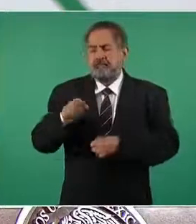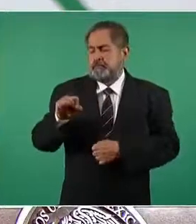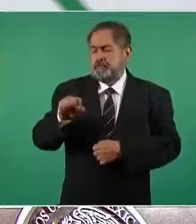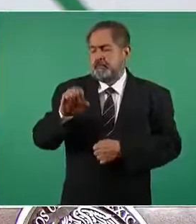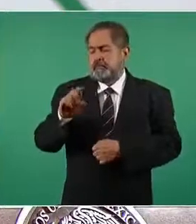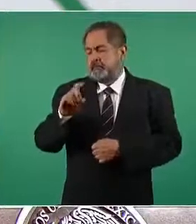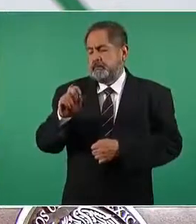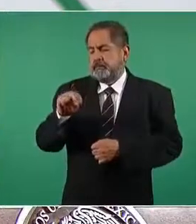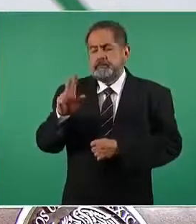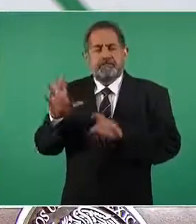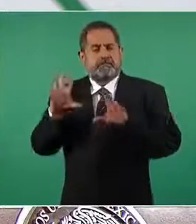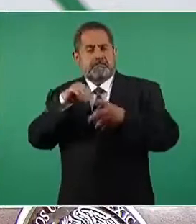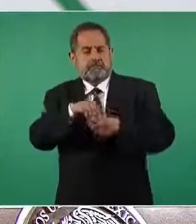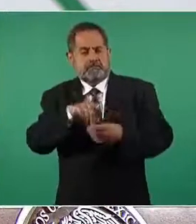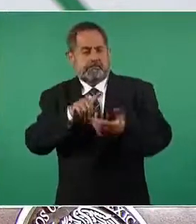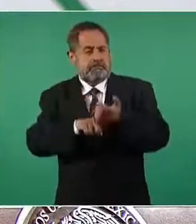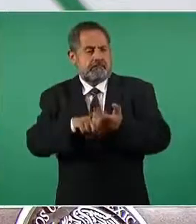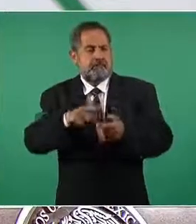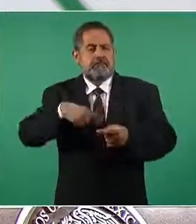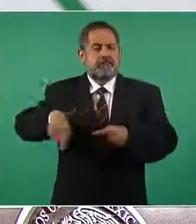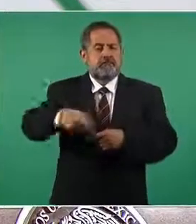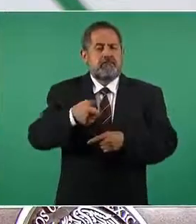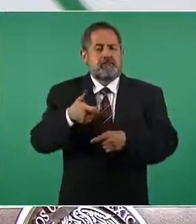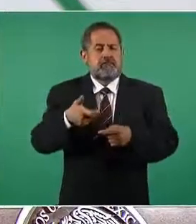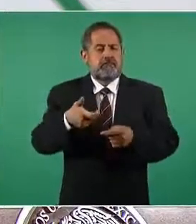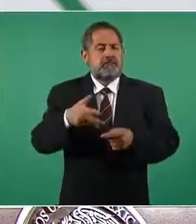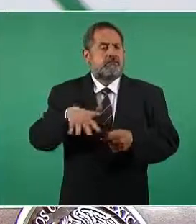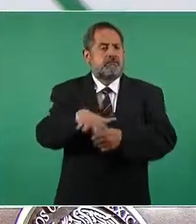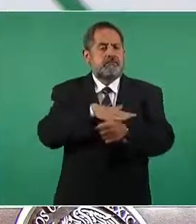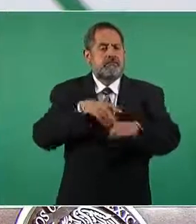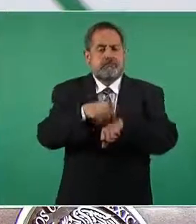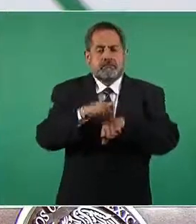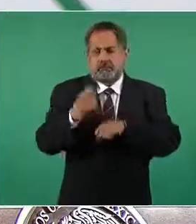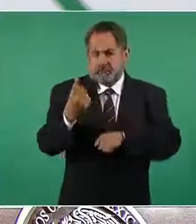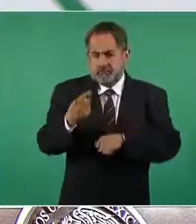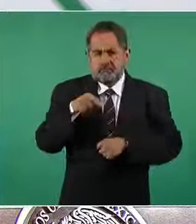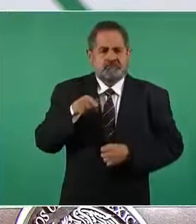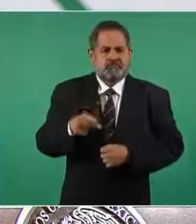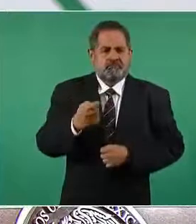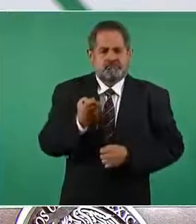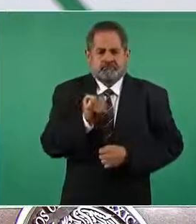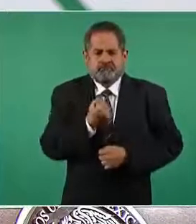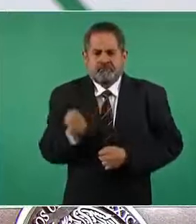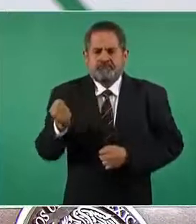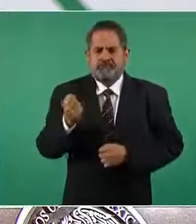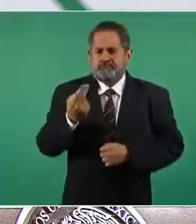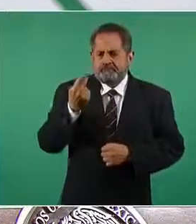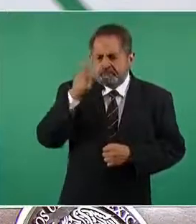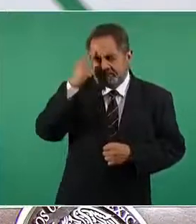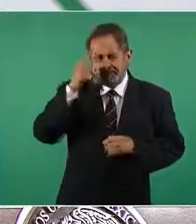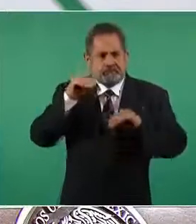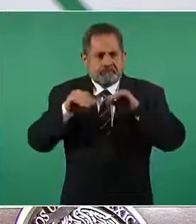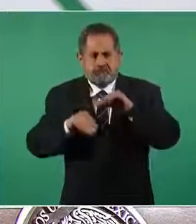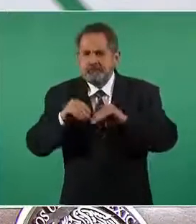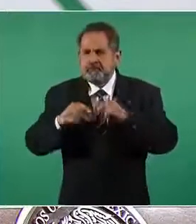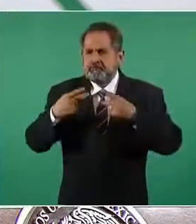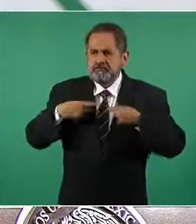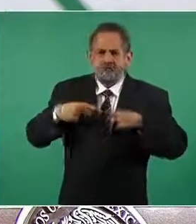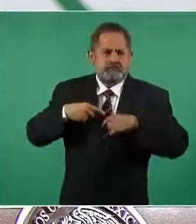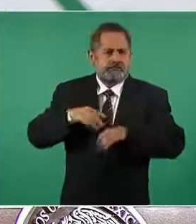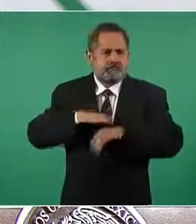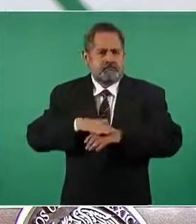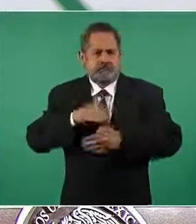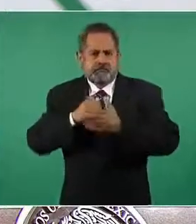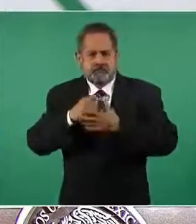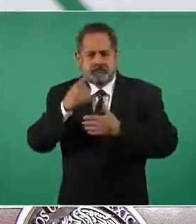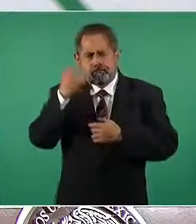en la base aérea militar número uno facilita la sinergia y mejora la eficiencia en el empleo de recursos humanos y materiales